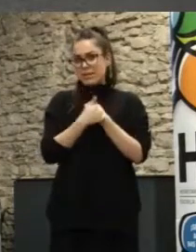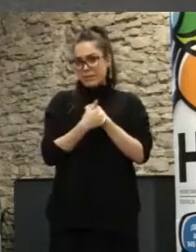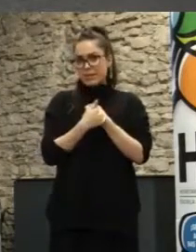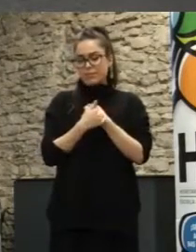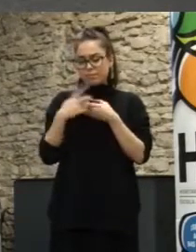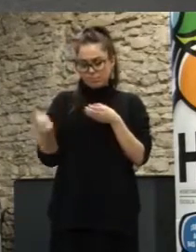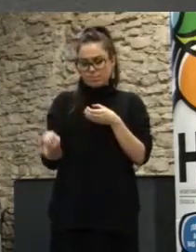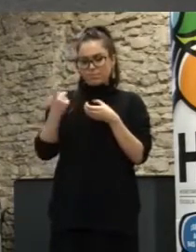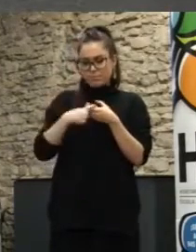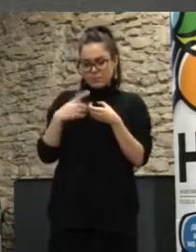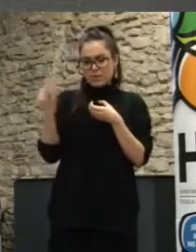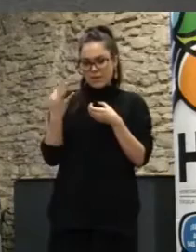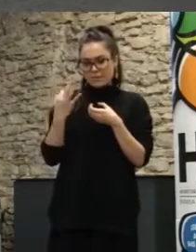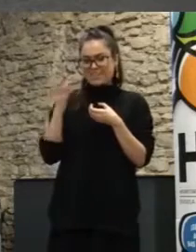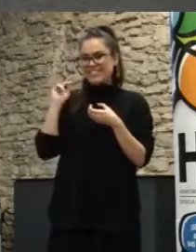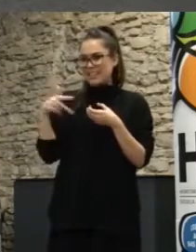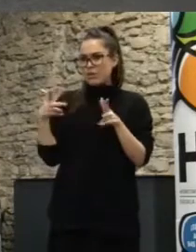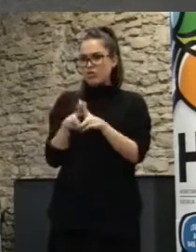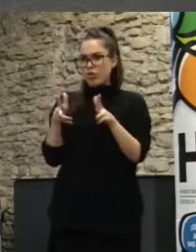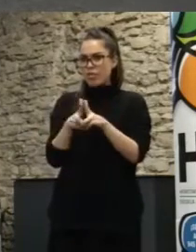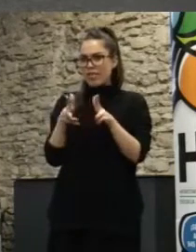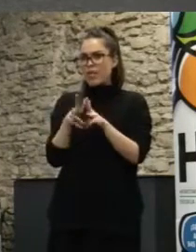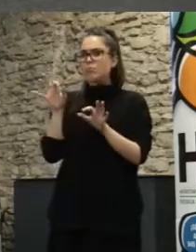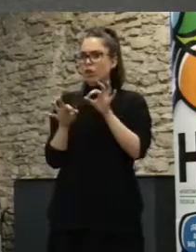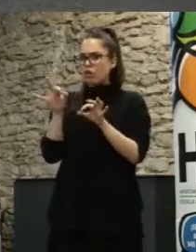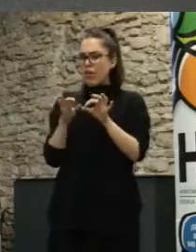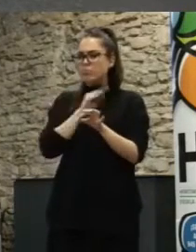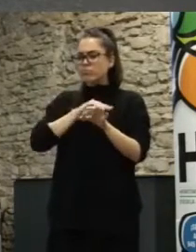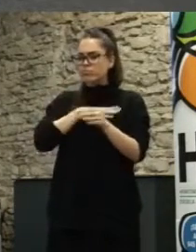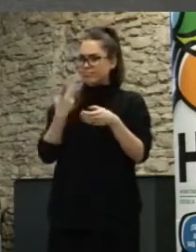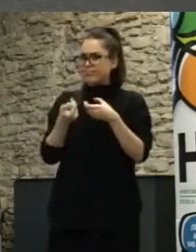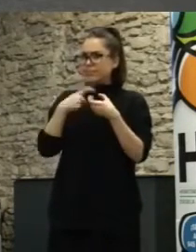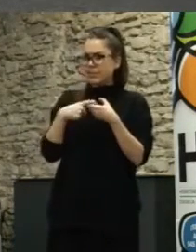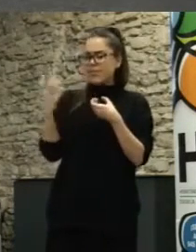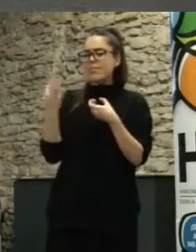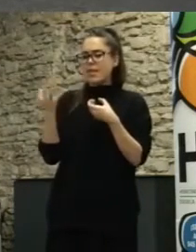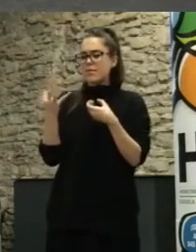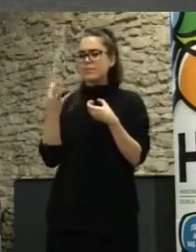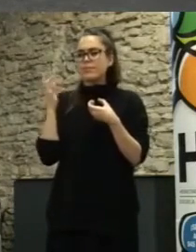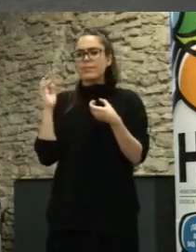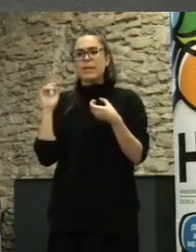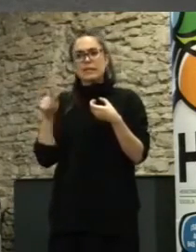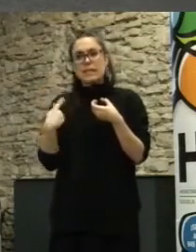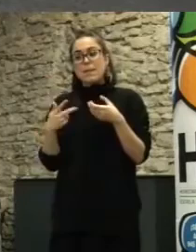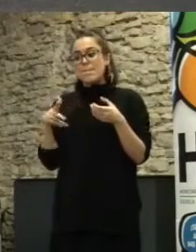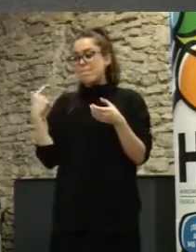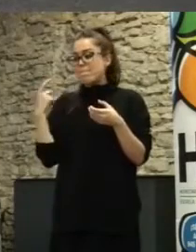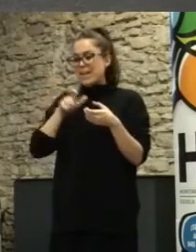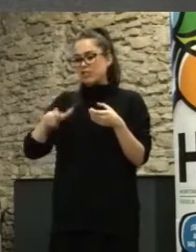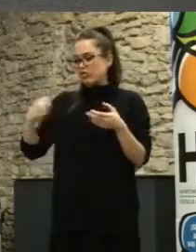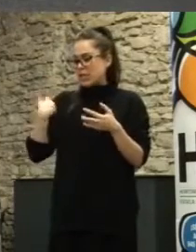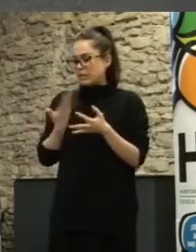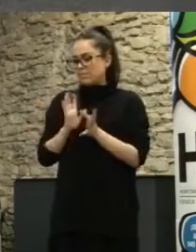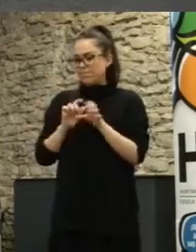que haya un porcentaje de ciudadanos que participan habitualmente en nuestros procesos vamos a tratar de alcanzar a otros que no están participando para